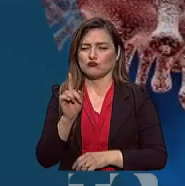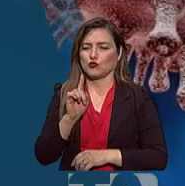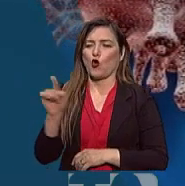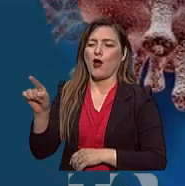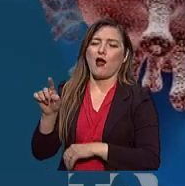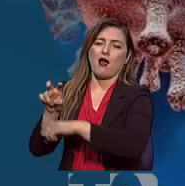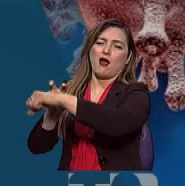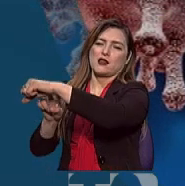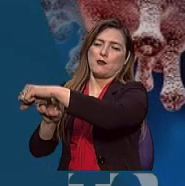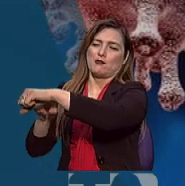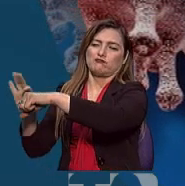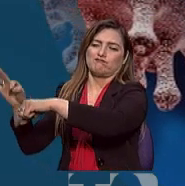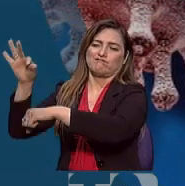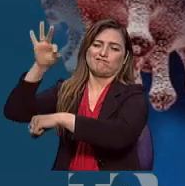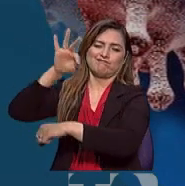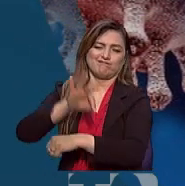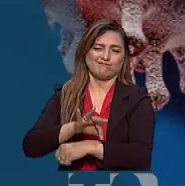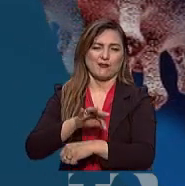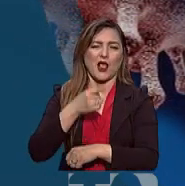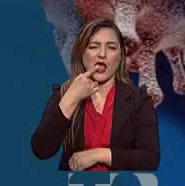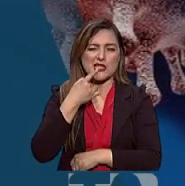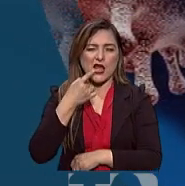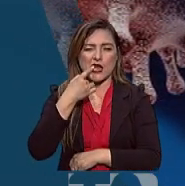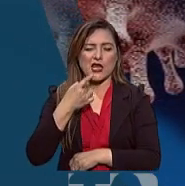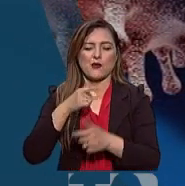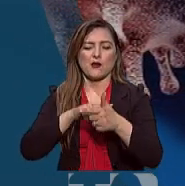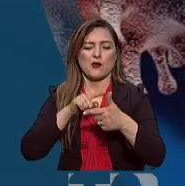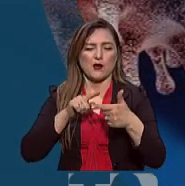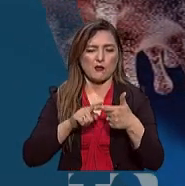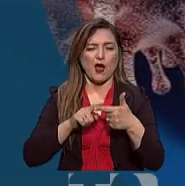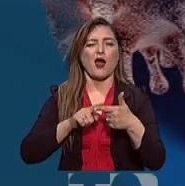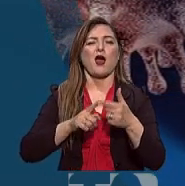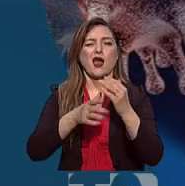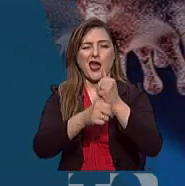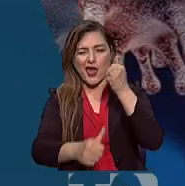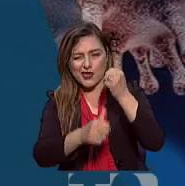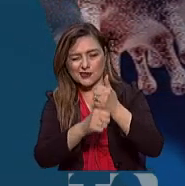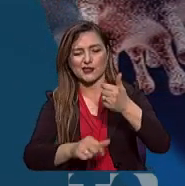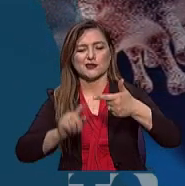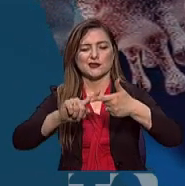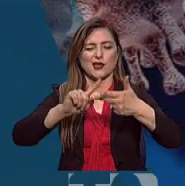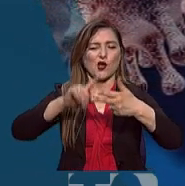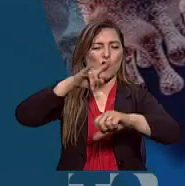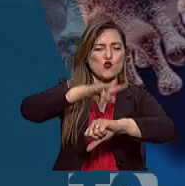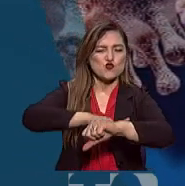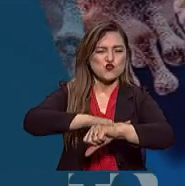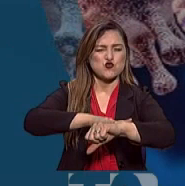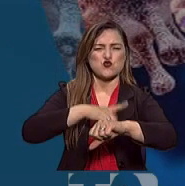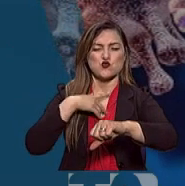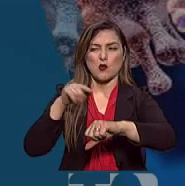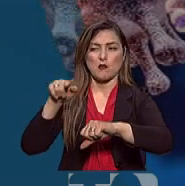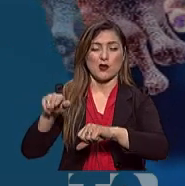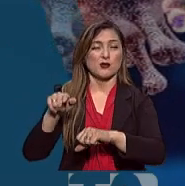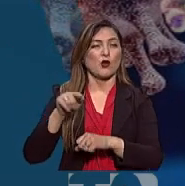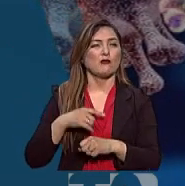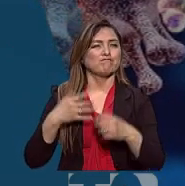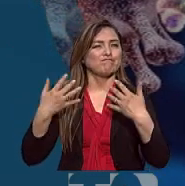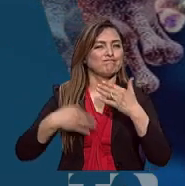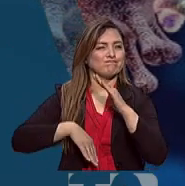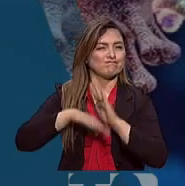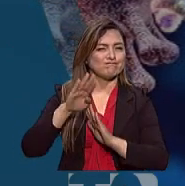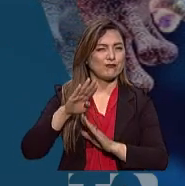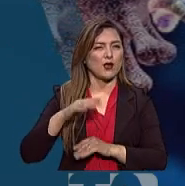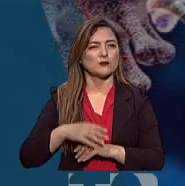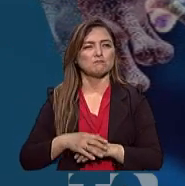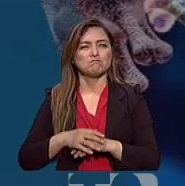han analizado la saliva, heces y orina. De más de 600 murciélagos en las cuevas de Laos, han encontrado tres tipos de virus. Banal